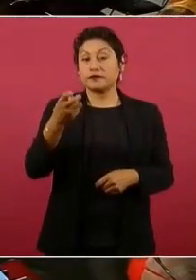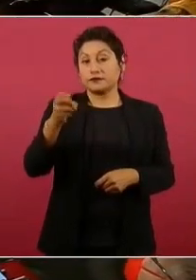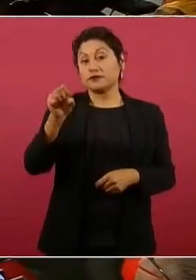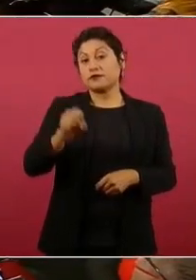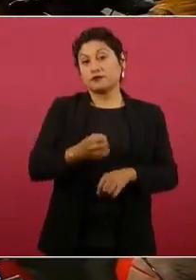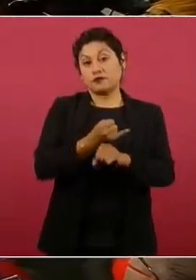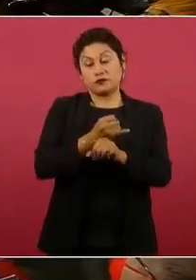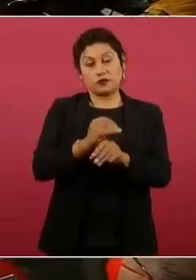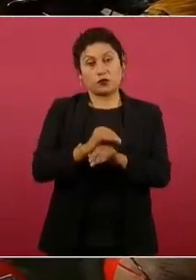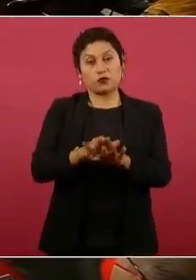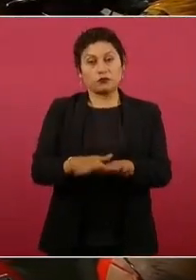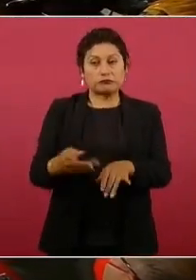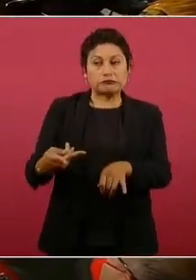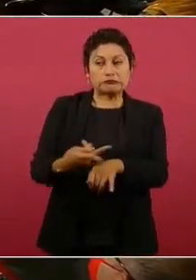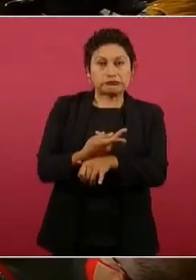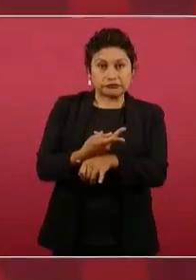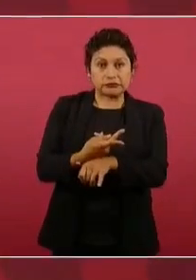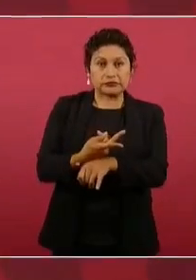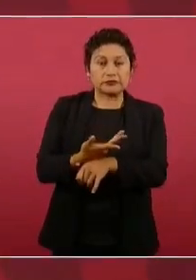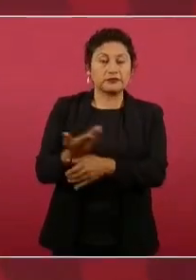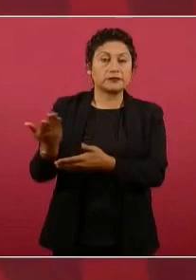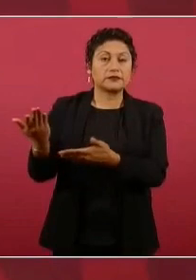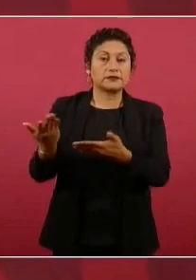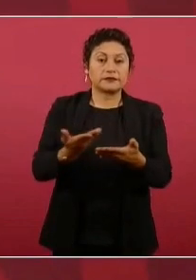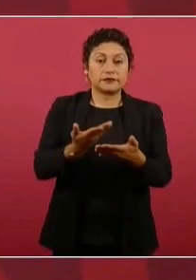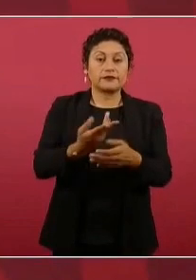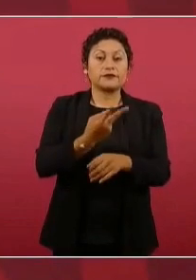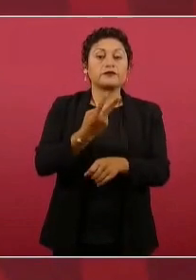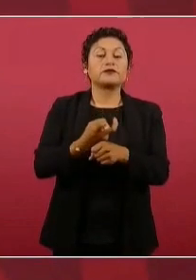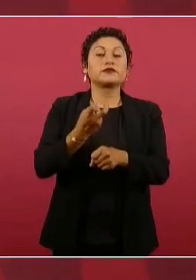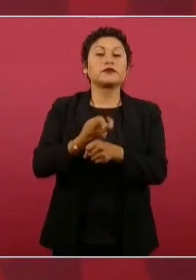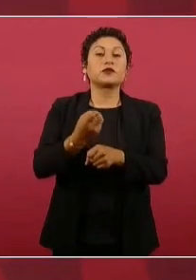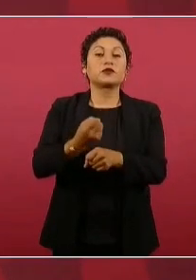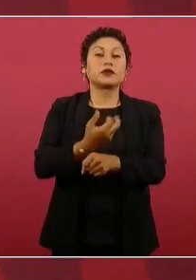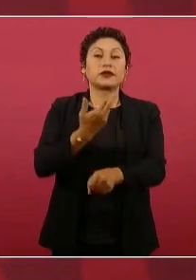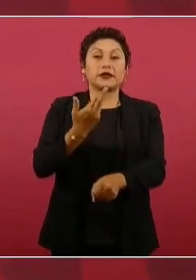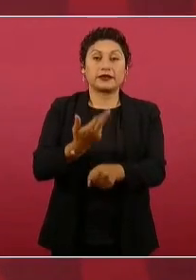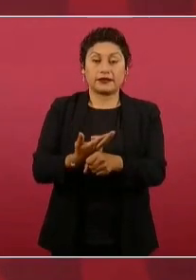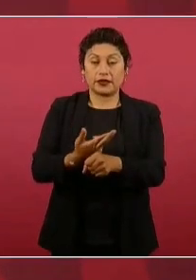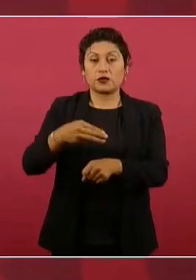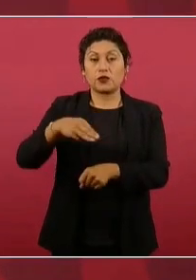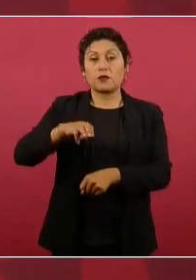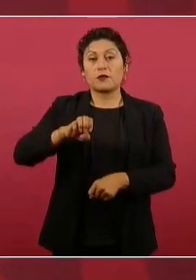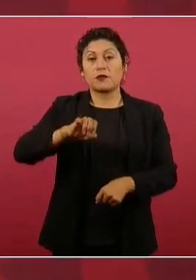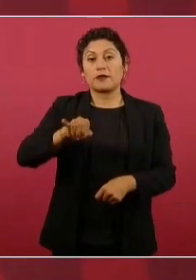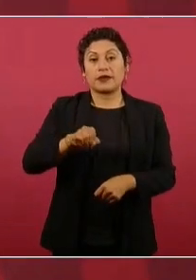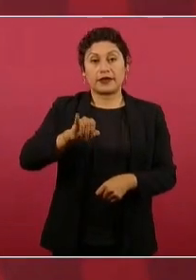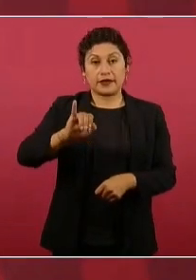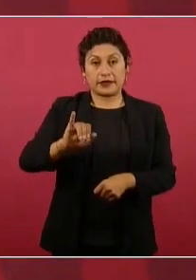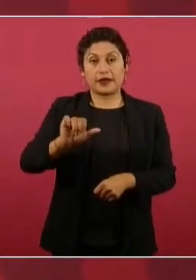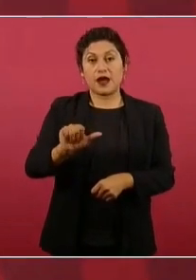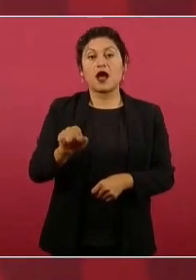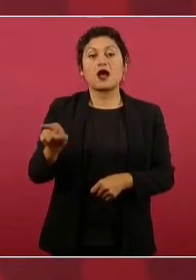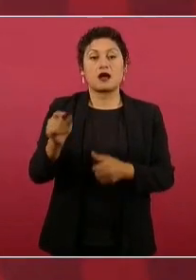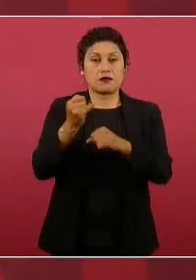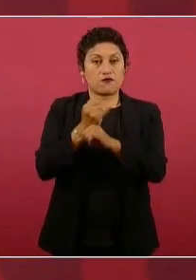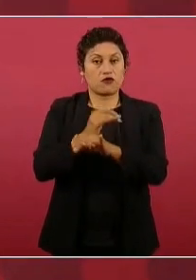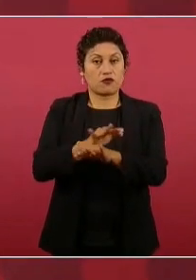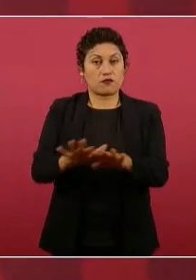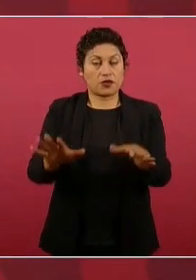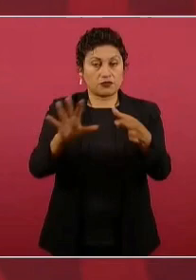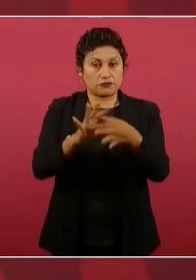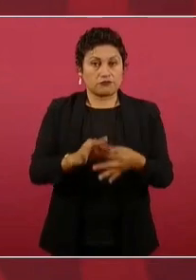el subsecretario Mejía va a dar la información que tenemos